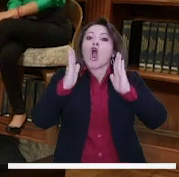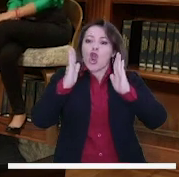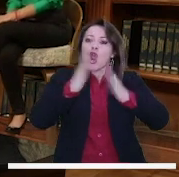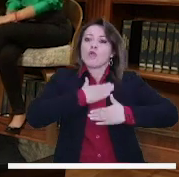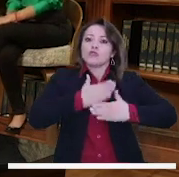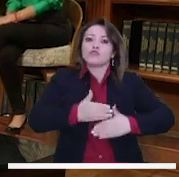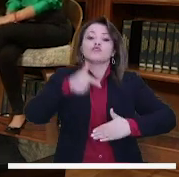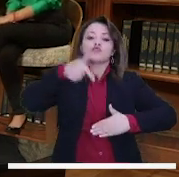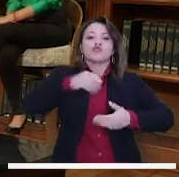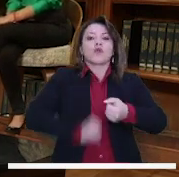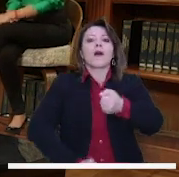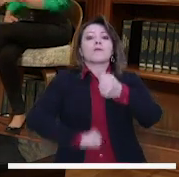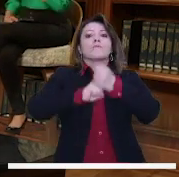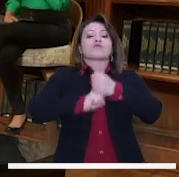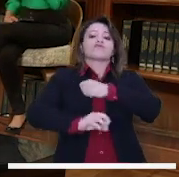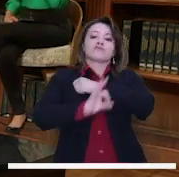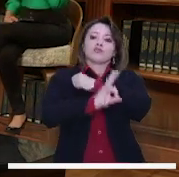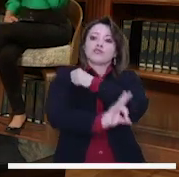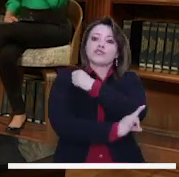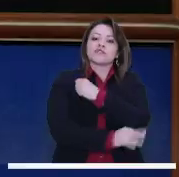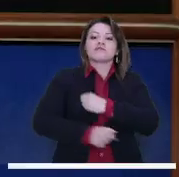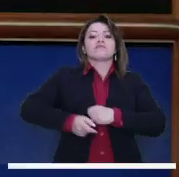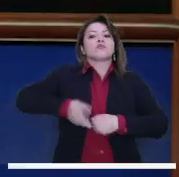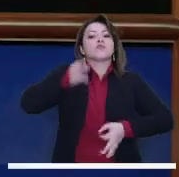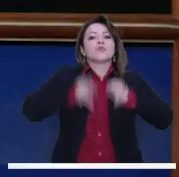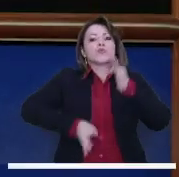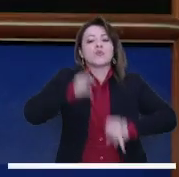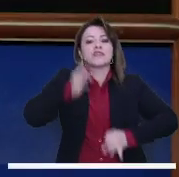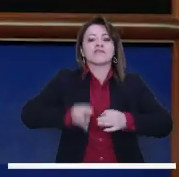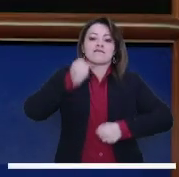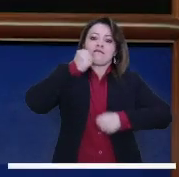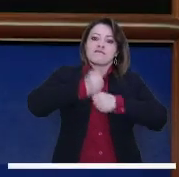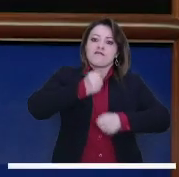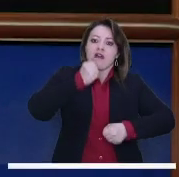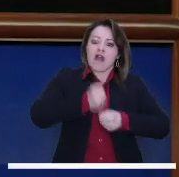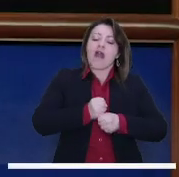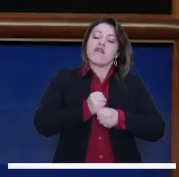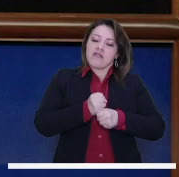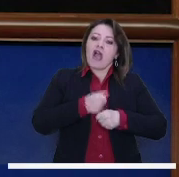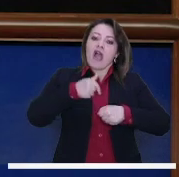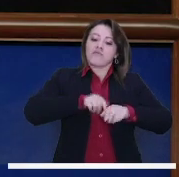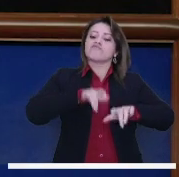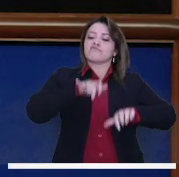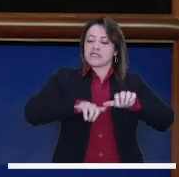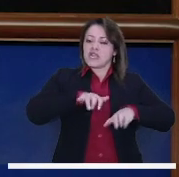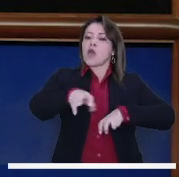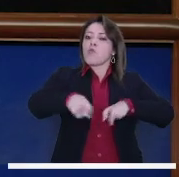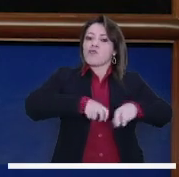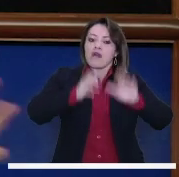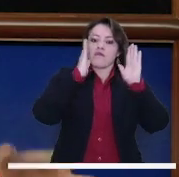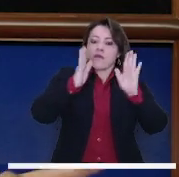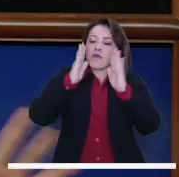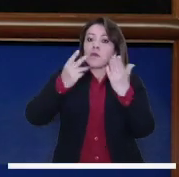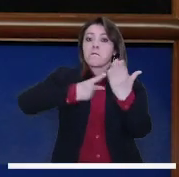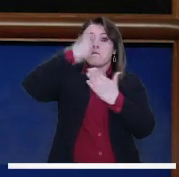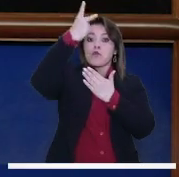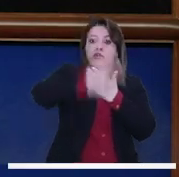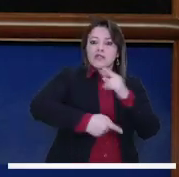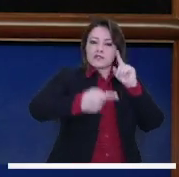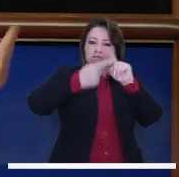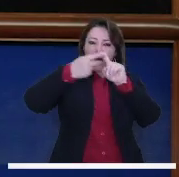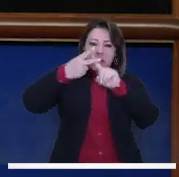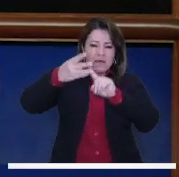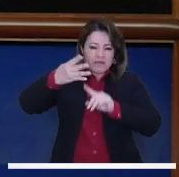jurídica, psicológica o laboral para salir de ese trauma que es un siniestro vial. Entonces, estos no son los